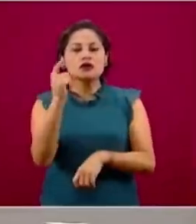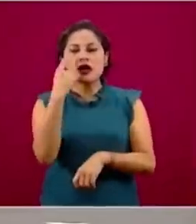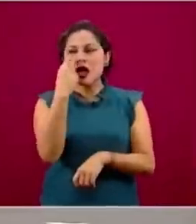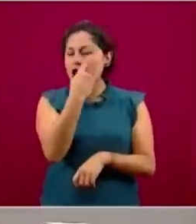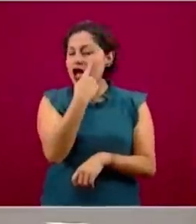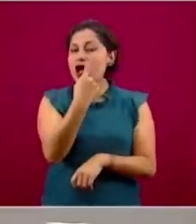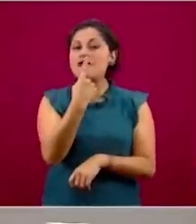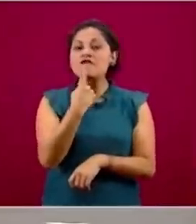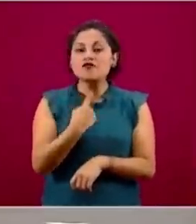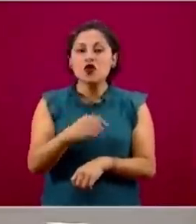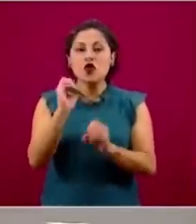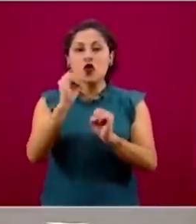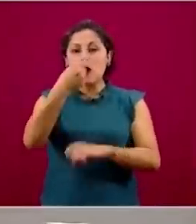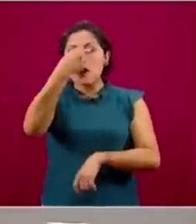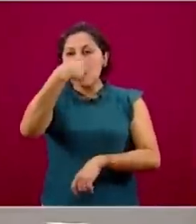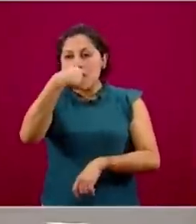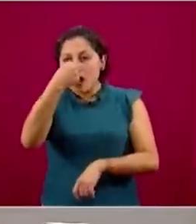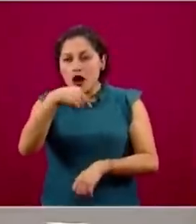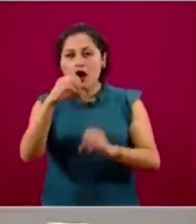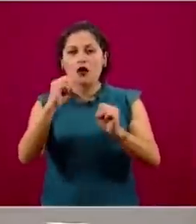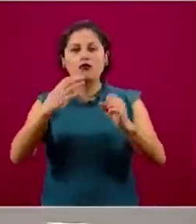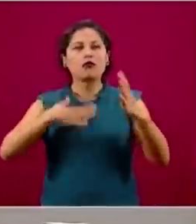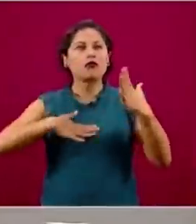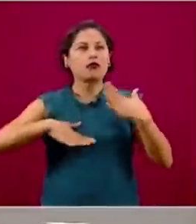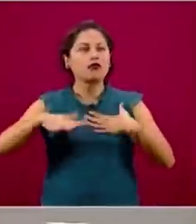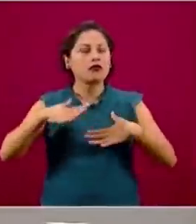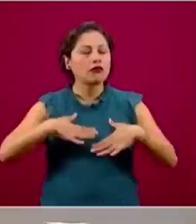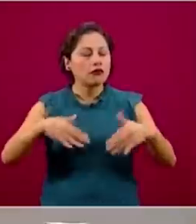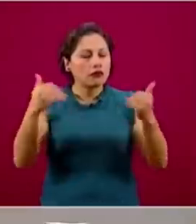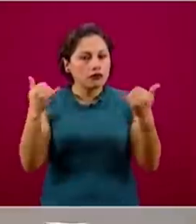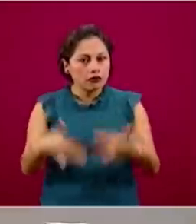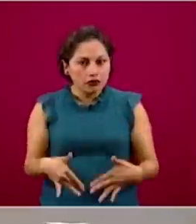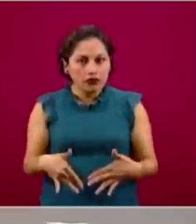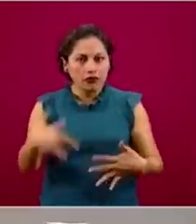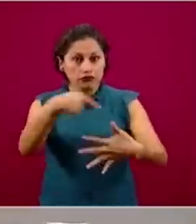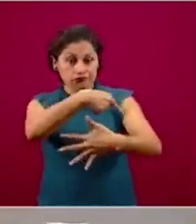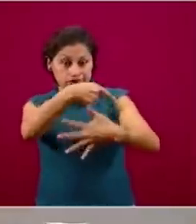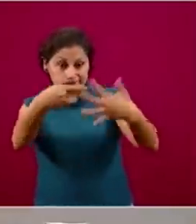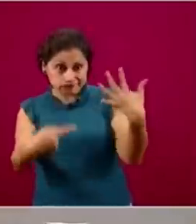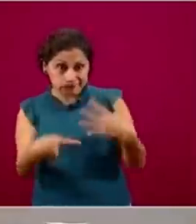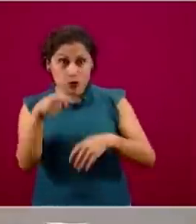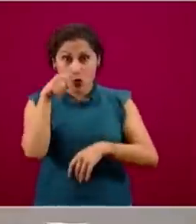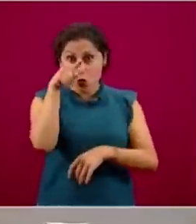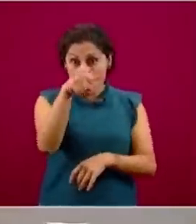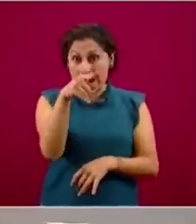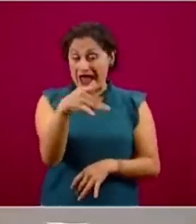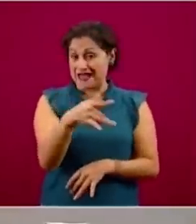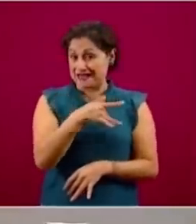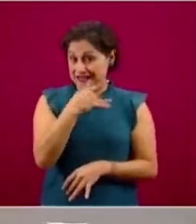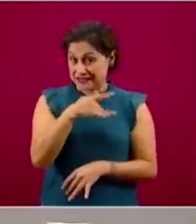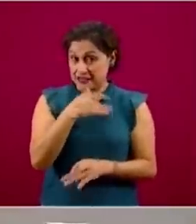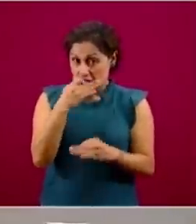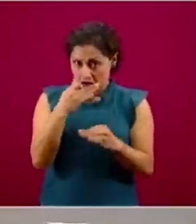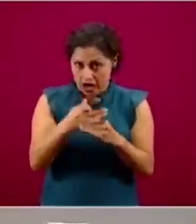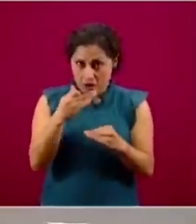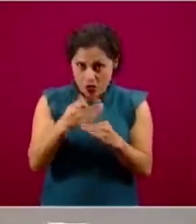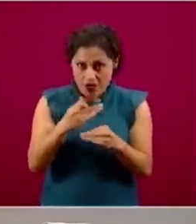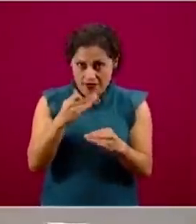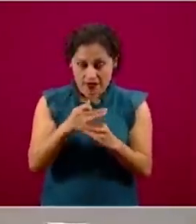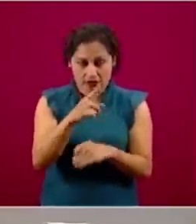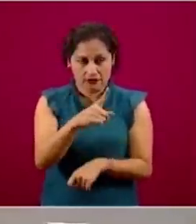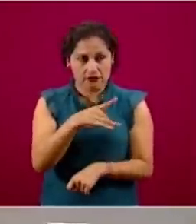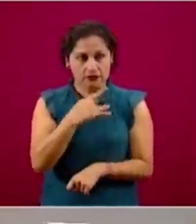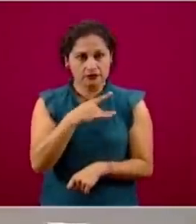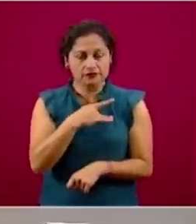ojos, escurrimiento de la nariz. Si usted tiene estos síntomas, en este momento de la epidemia es probable